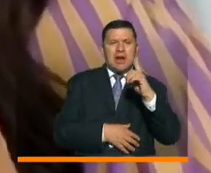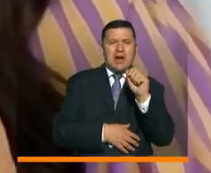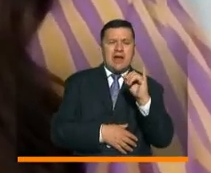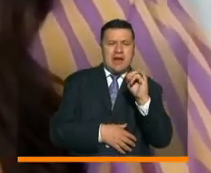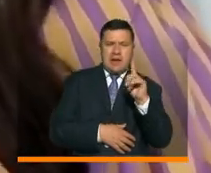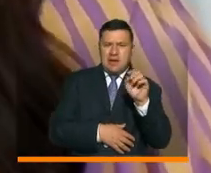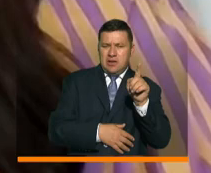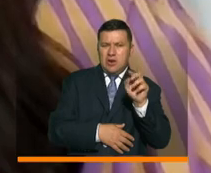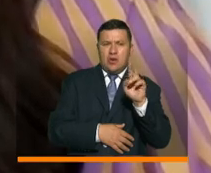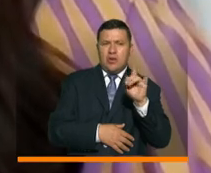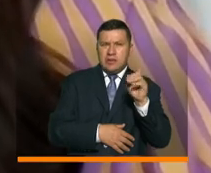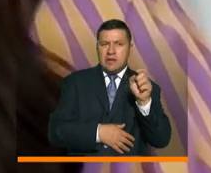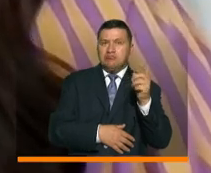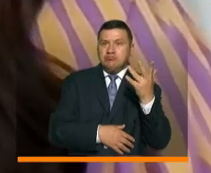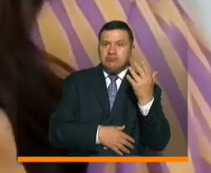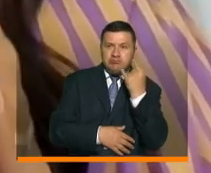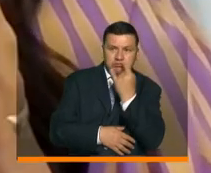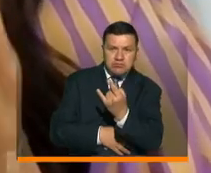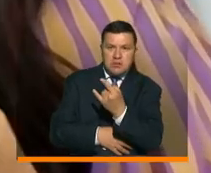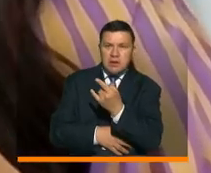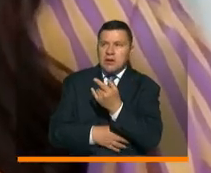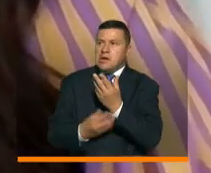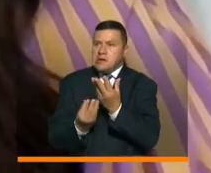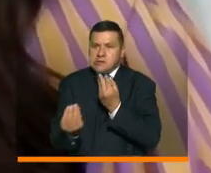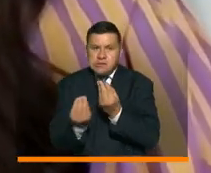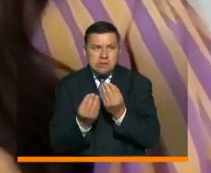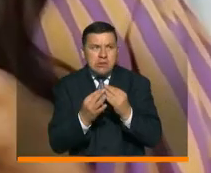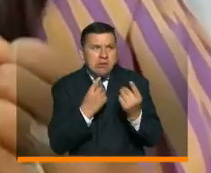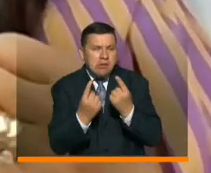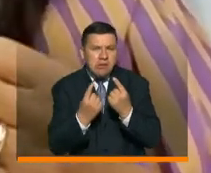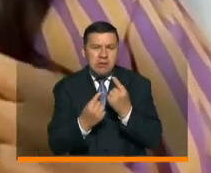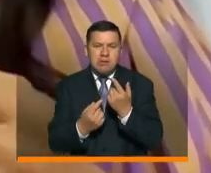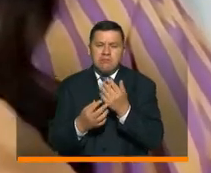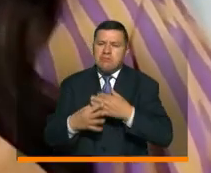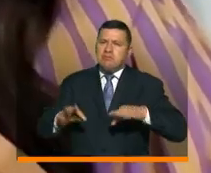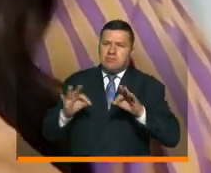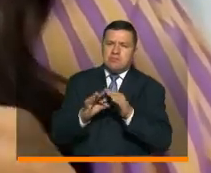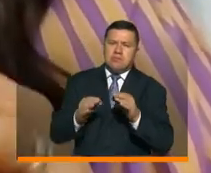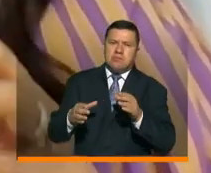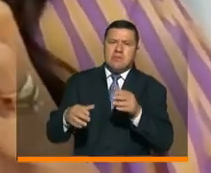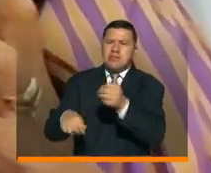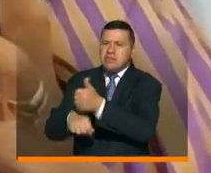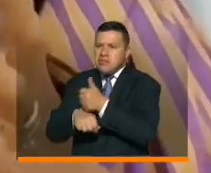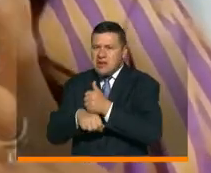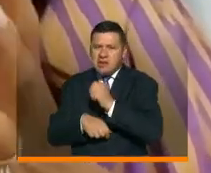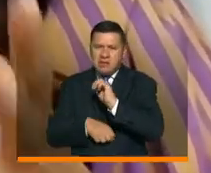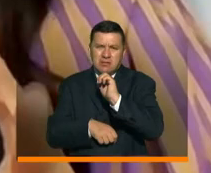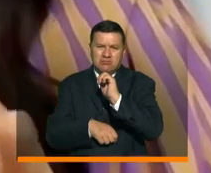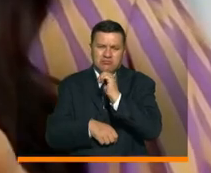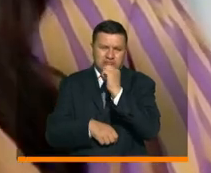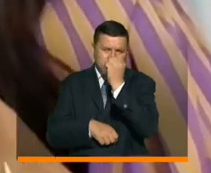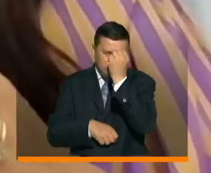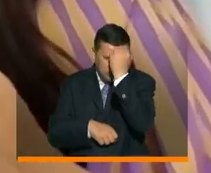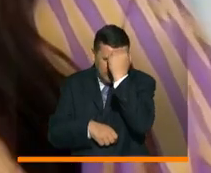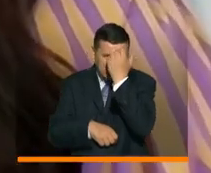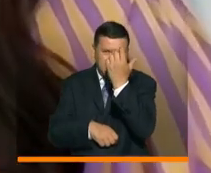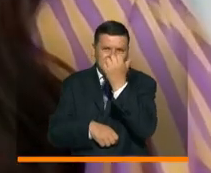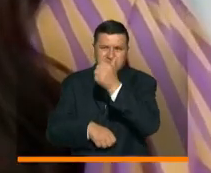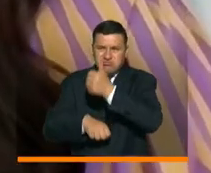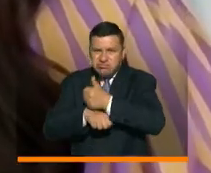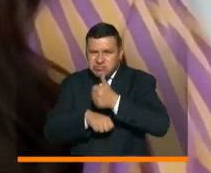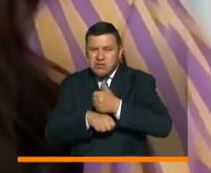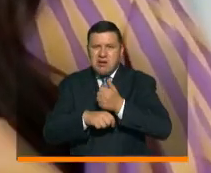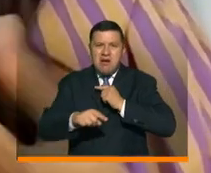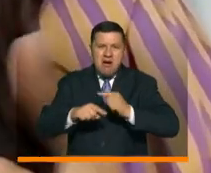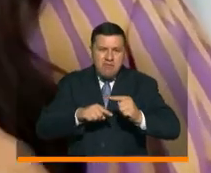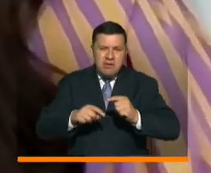Roldán, para ese regreso con alternancia. Y fue importante que junto con directivos docentes, con docentes, con